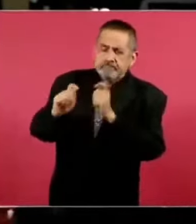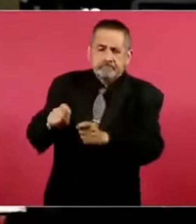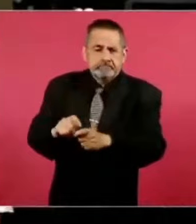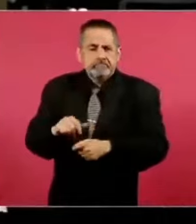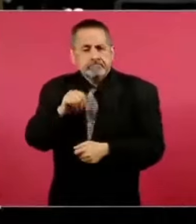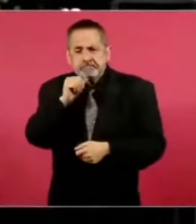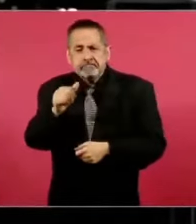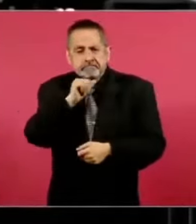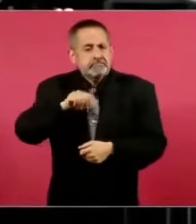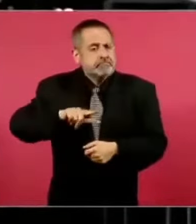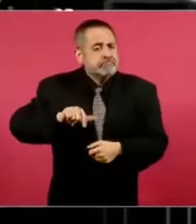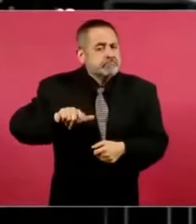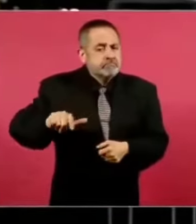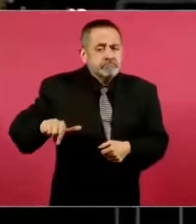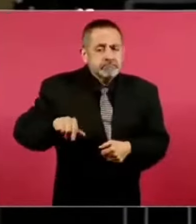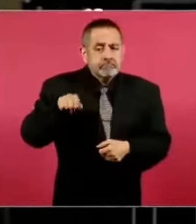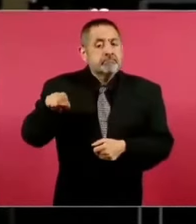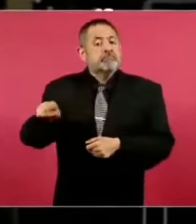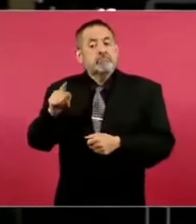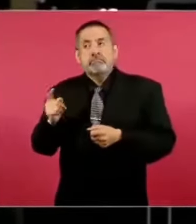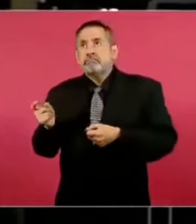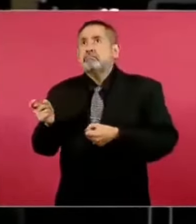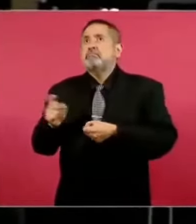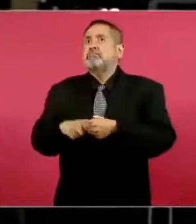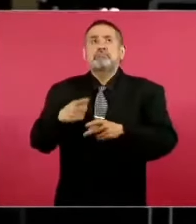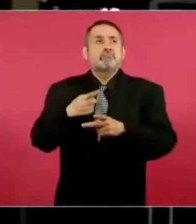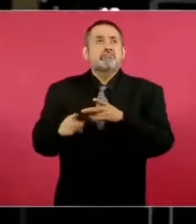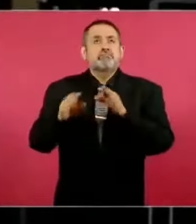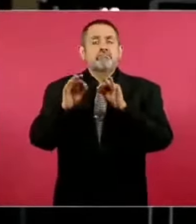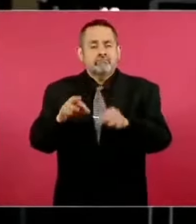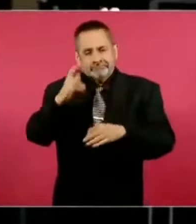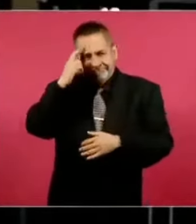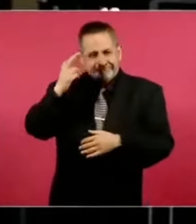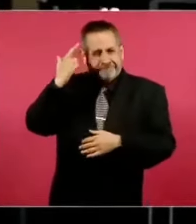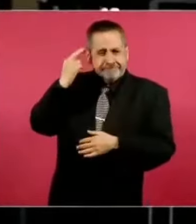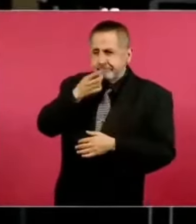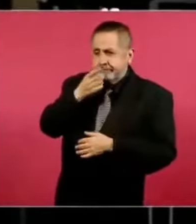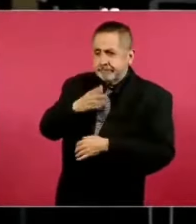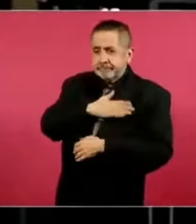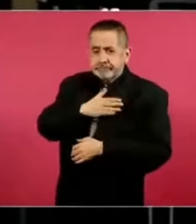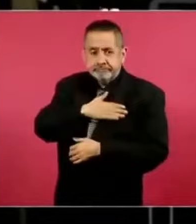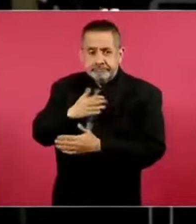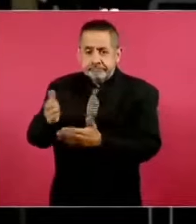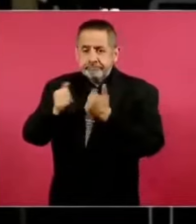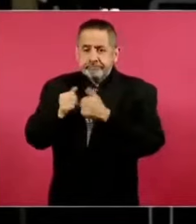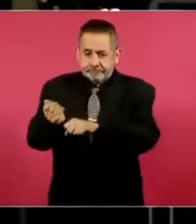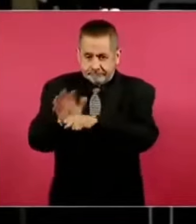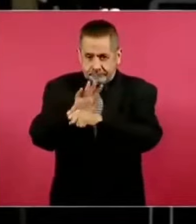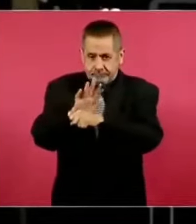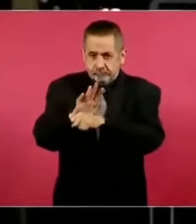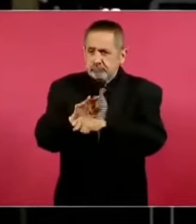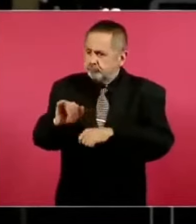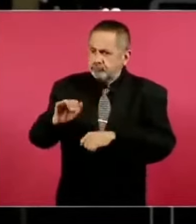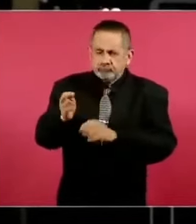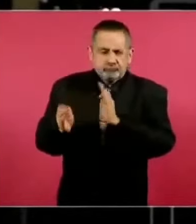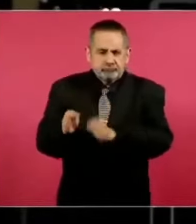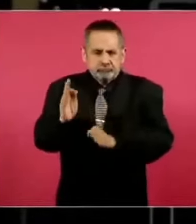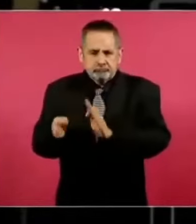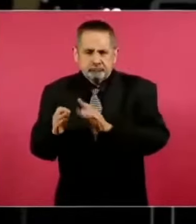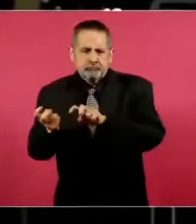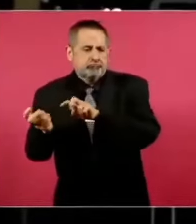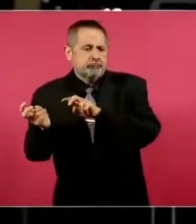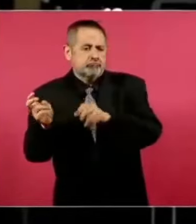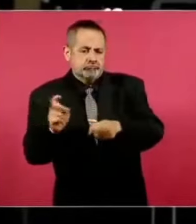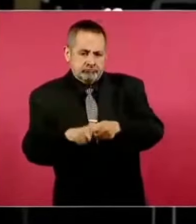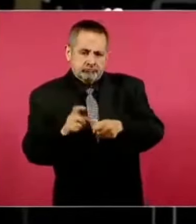argumentan a partir del llamamiento para atender la pandemia del COVID. Entonces, bueno, ellos